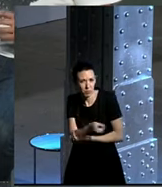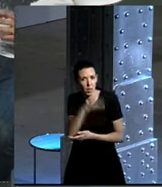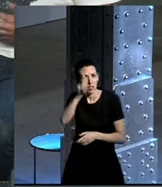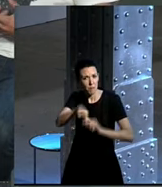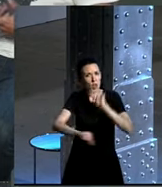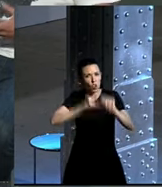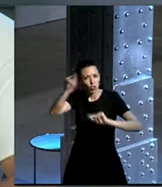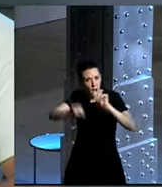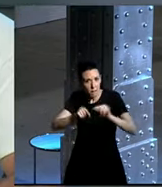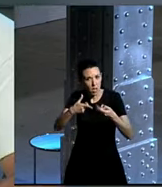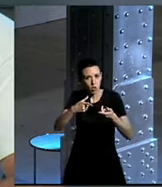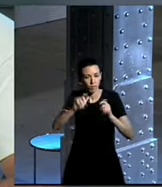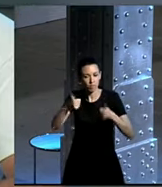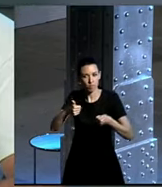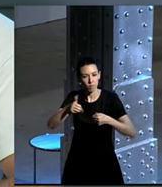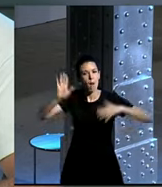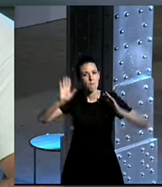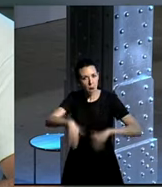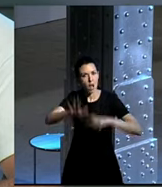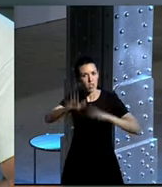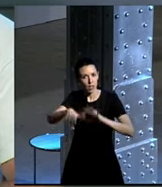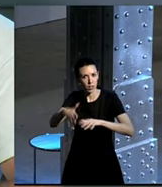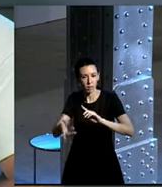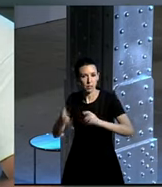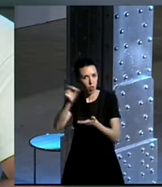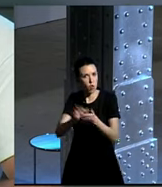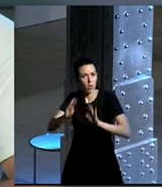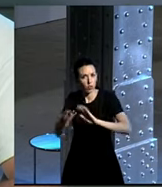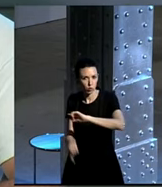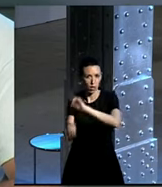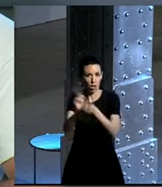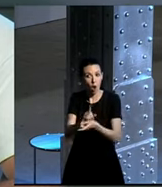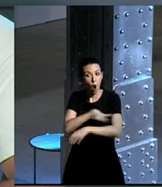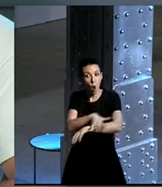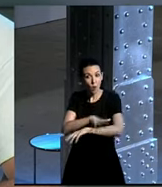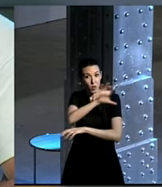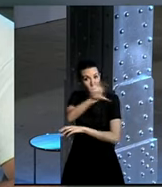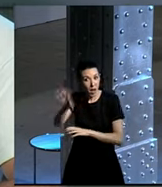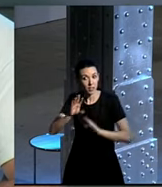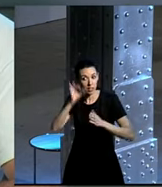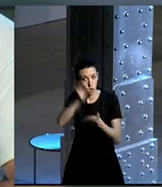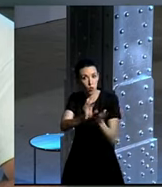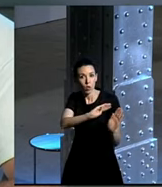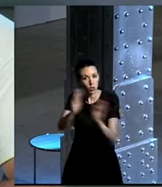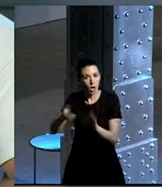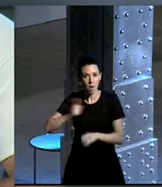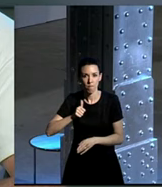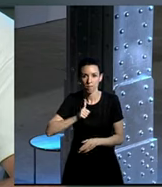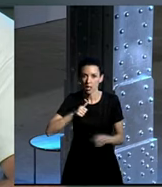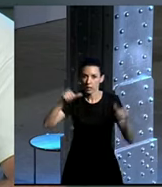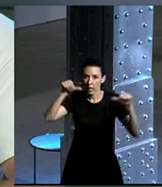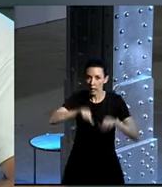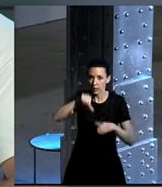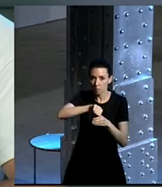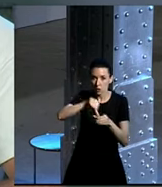por contaminación y empezaron a hacer manifestaciones y a transformar sus ciudades. Los gobiernos de esos países y de esas ciudades aprovecharon que además había una crisis del petróleo